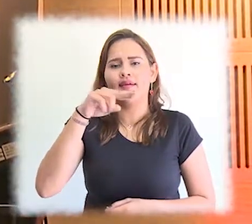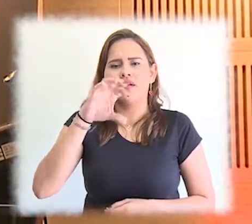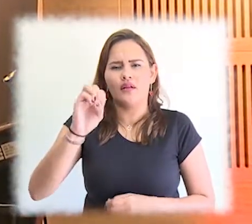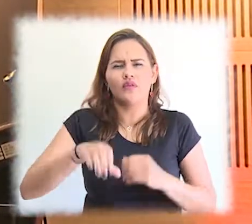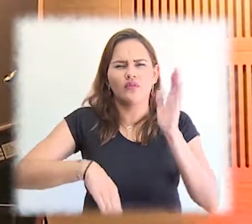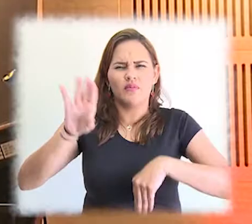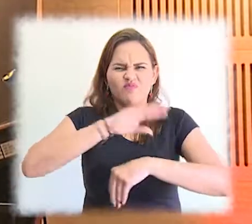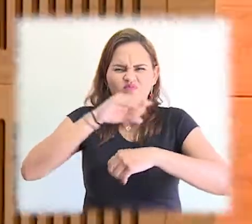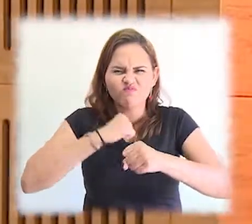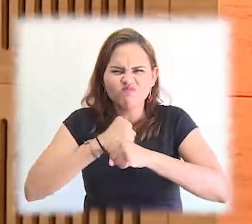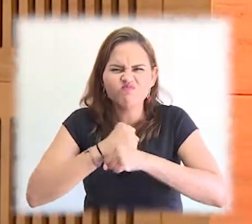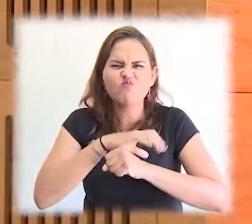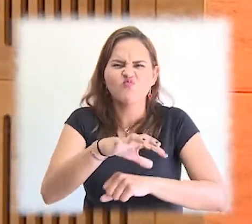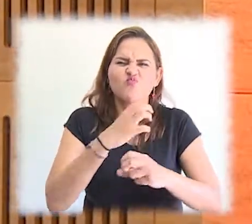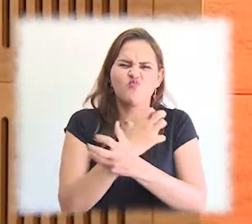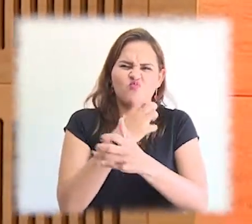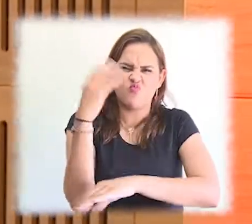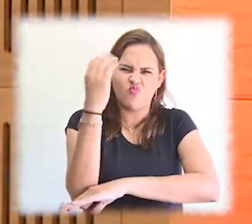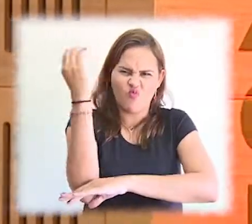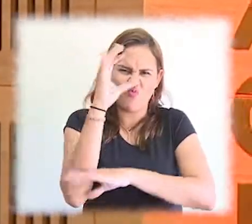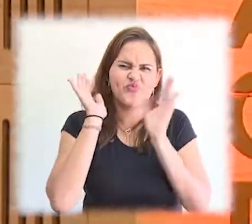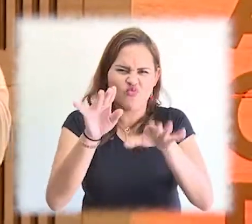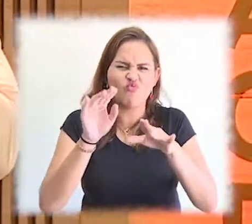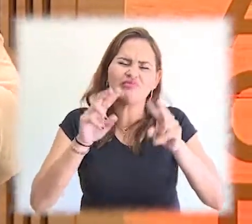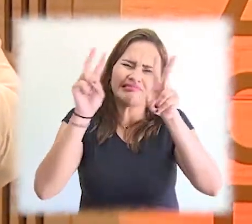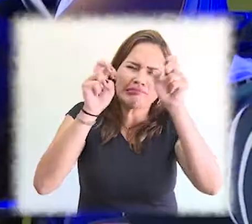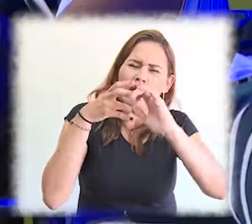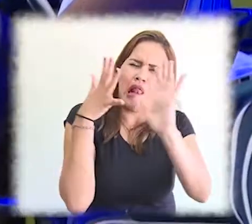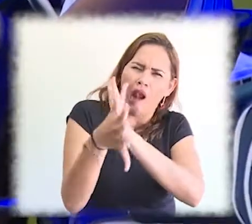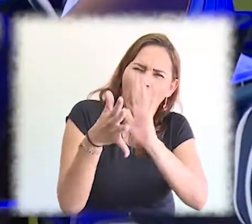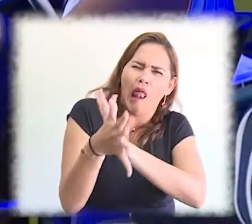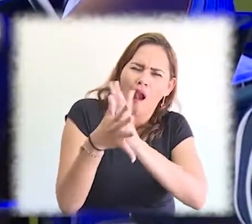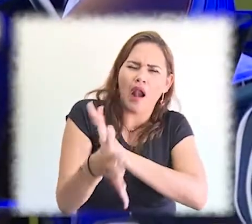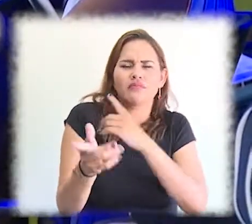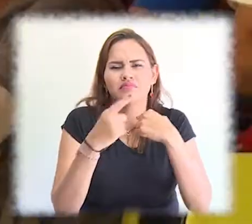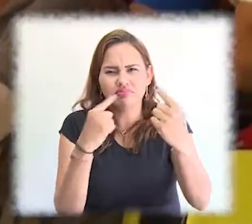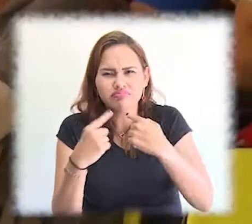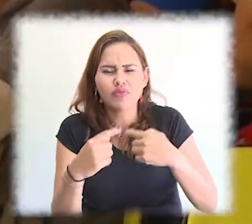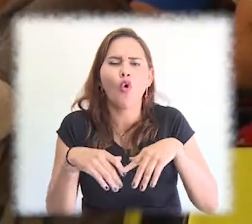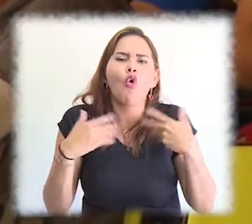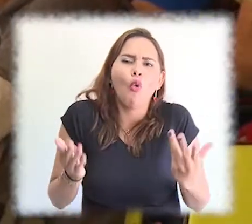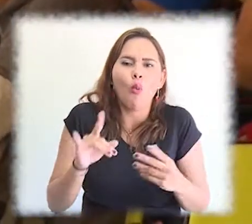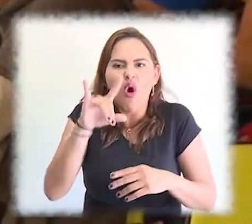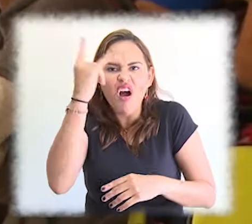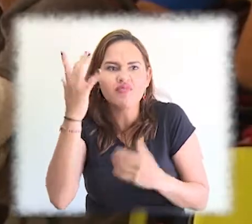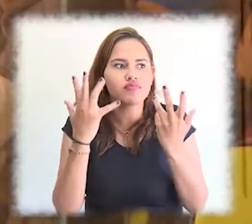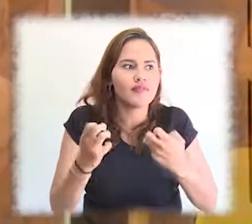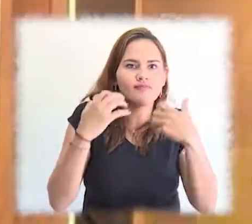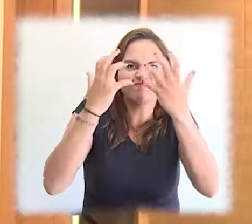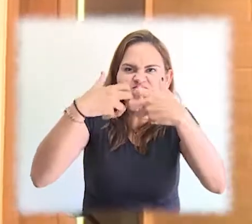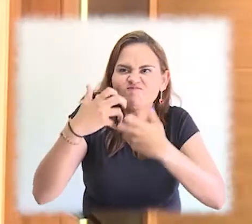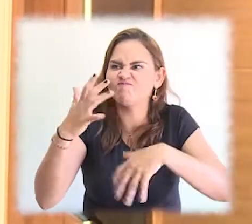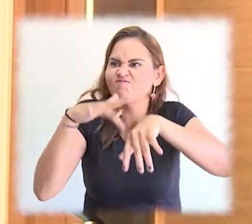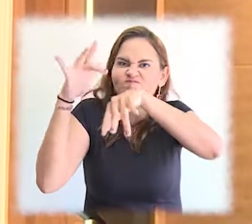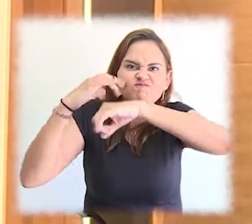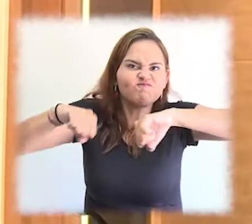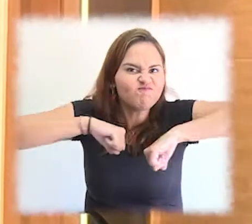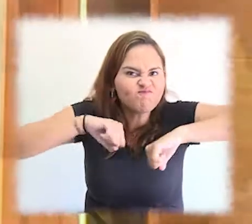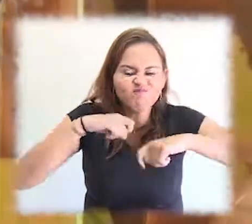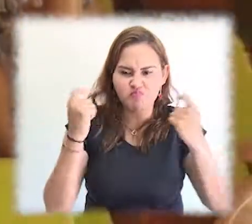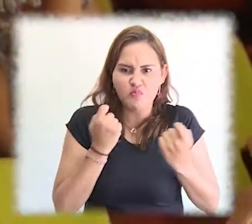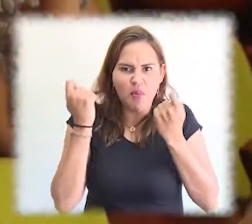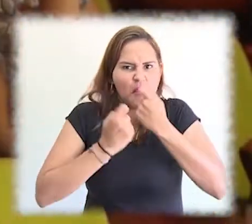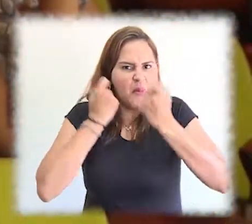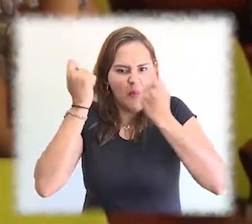instrumentos de fomento para el emprendimiento innovador en Colombia, detallando los procesos que se adelantan y destacando además la